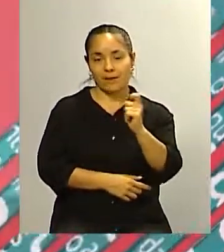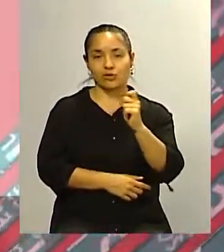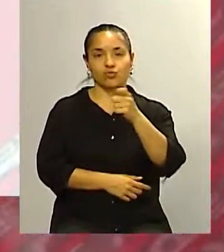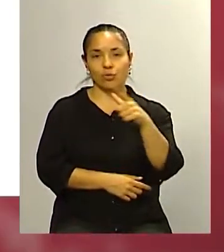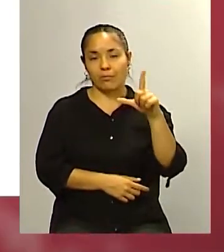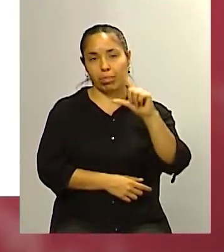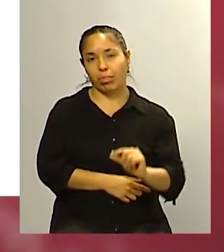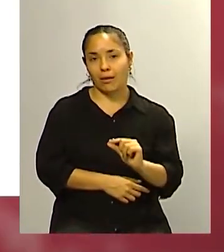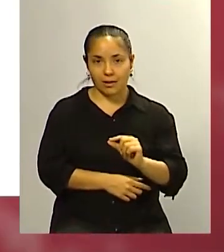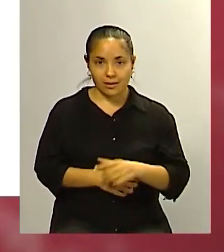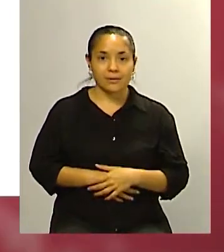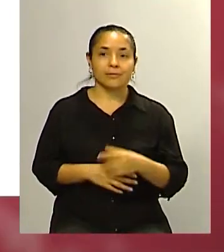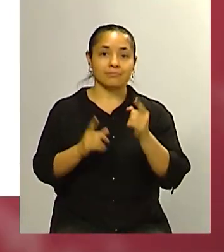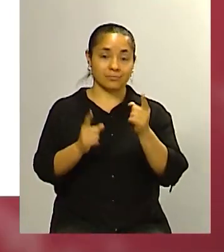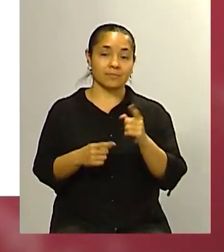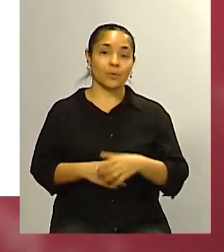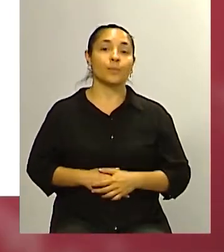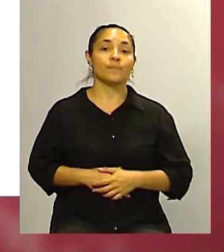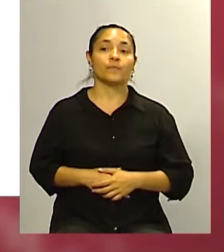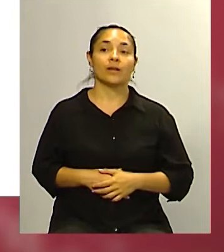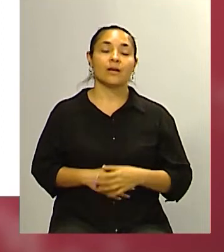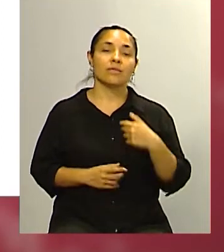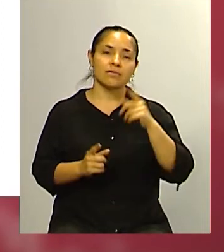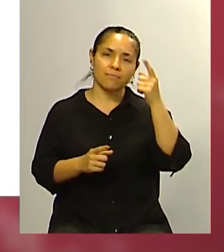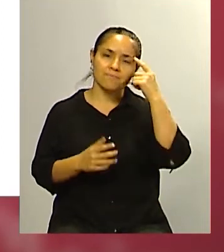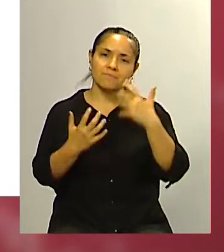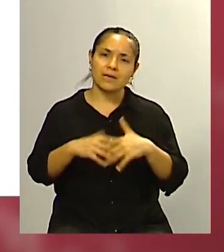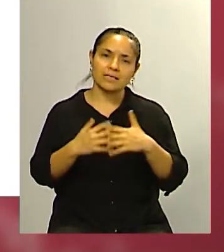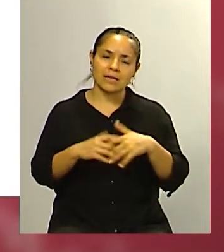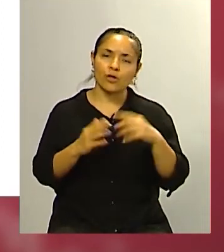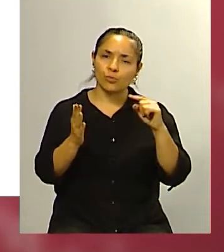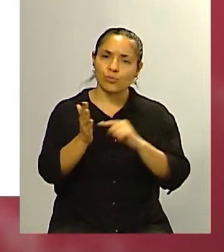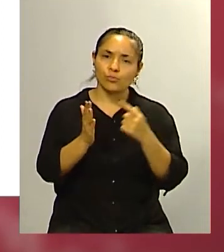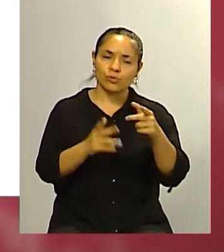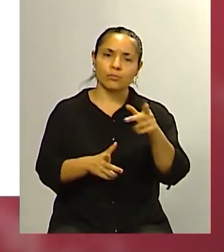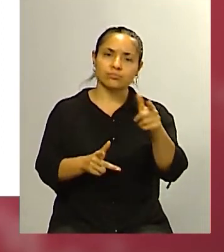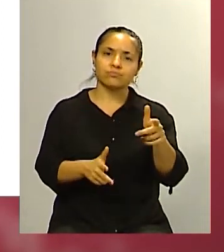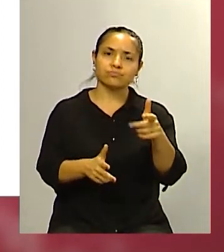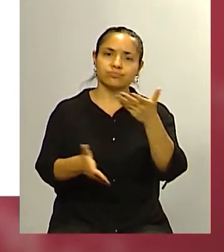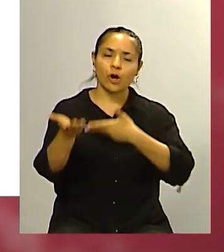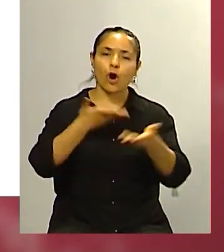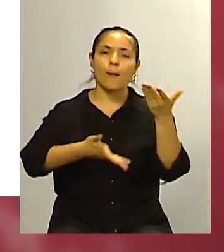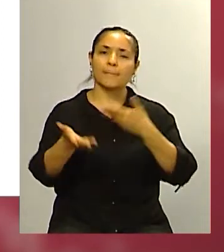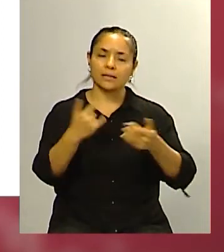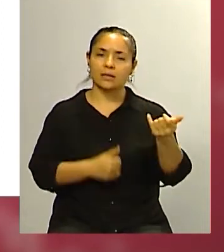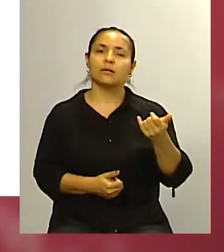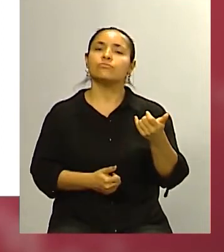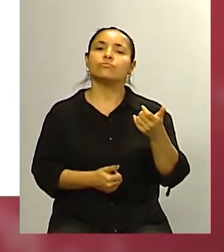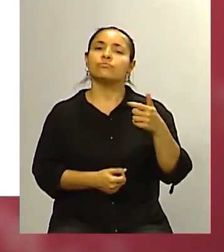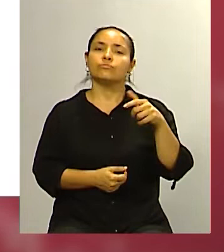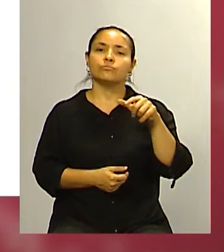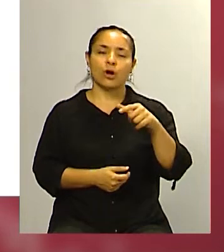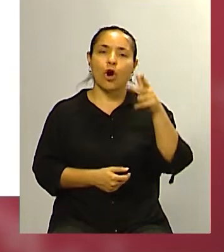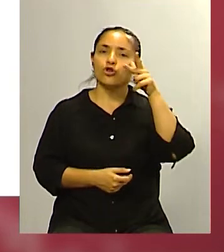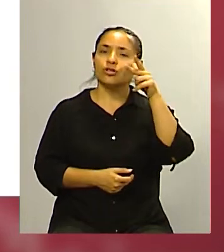tiene claro seguramente debe tener influencia y además bueno pensando me quedo ahí en esto que compartías con nosotros Rubén de que más